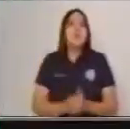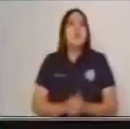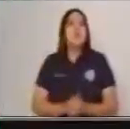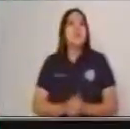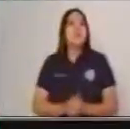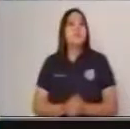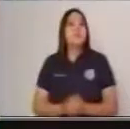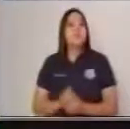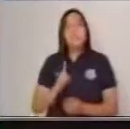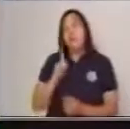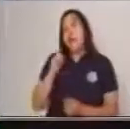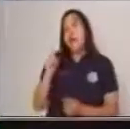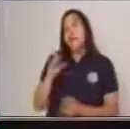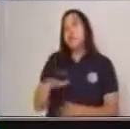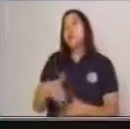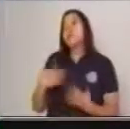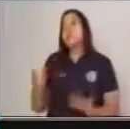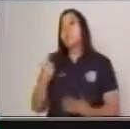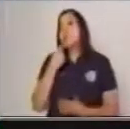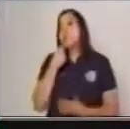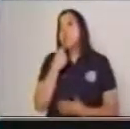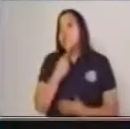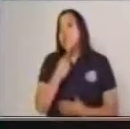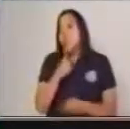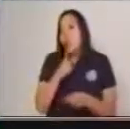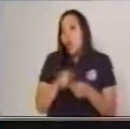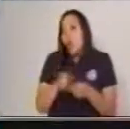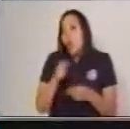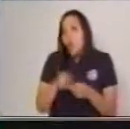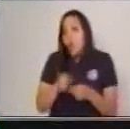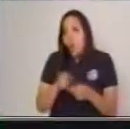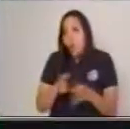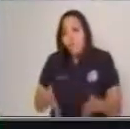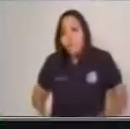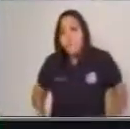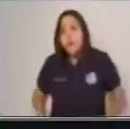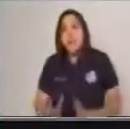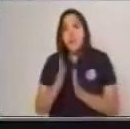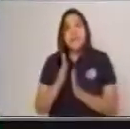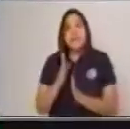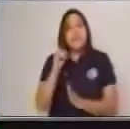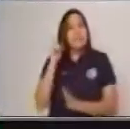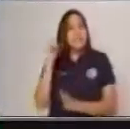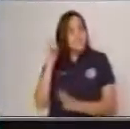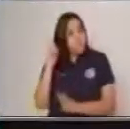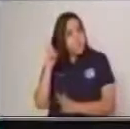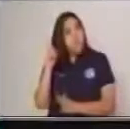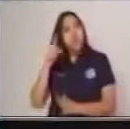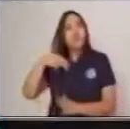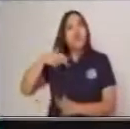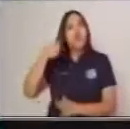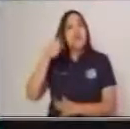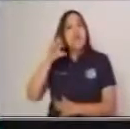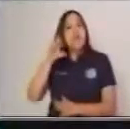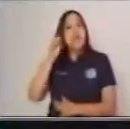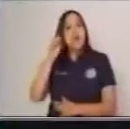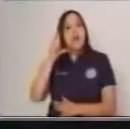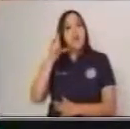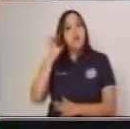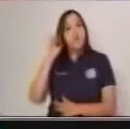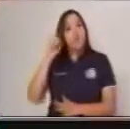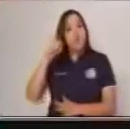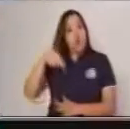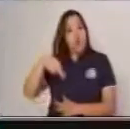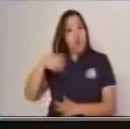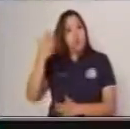Aquí, primero, nos está indicando un nombre al nacimiento que tuvo Napoleón Bonaparte. Y ustedes, estoy seguro, que nunca